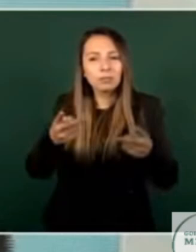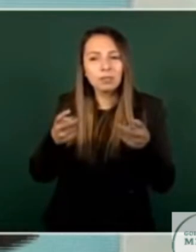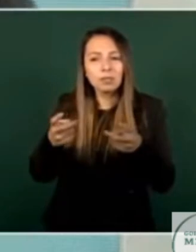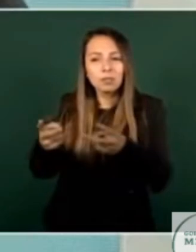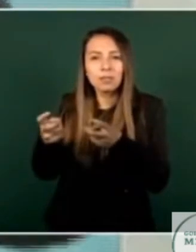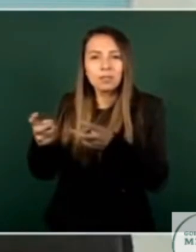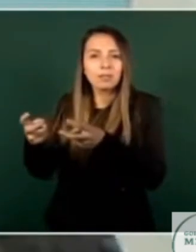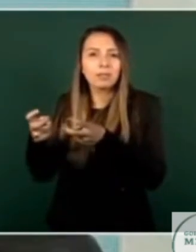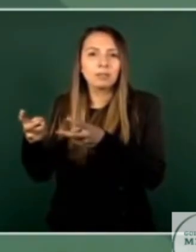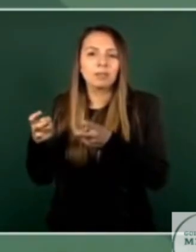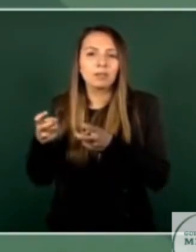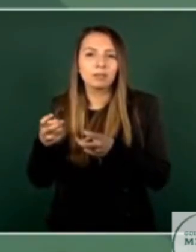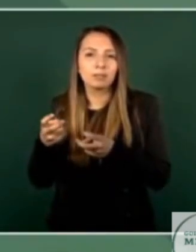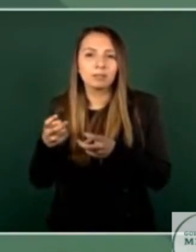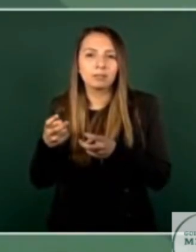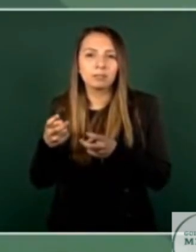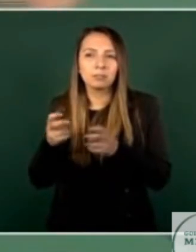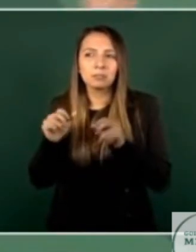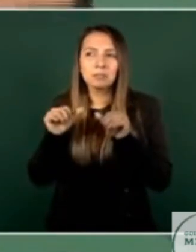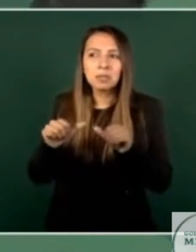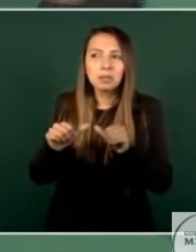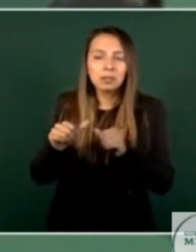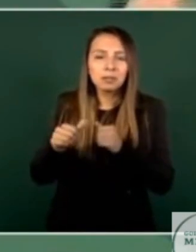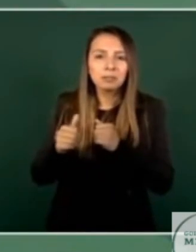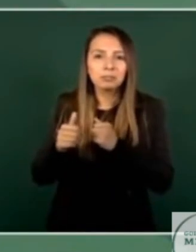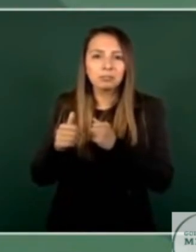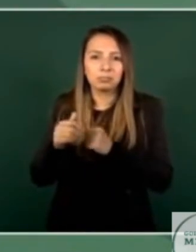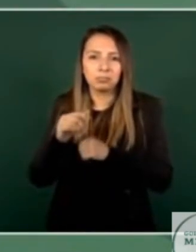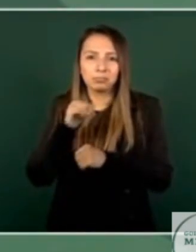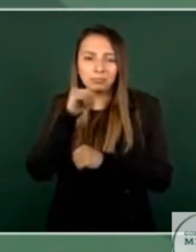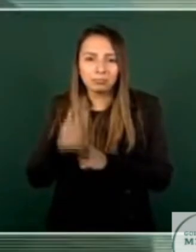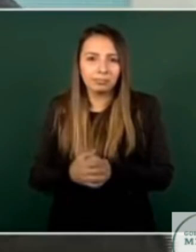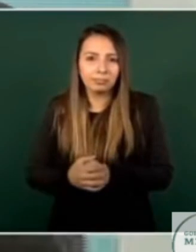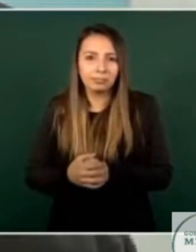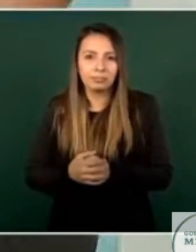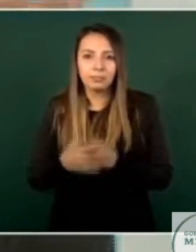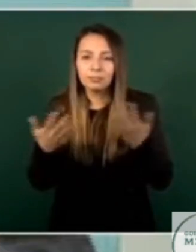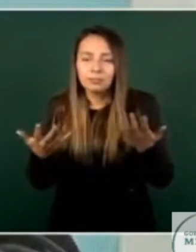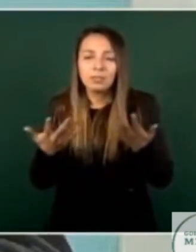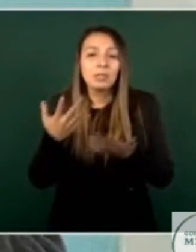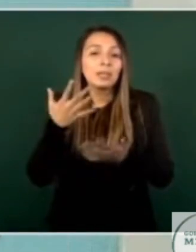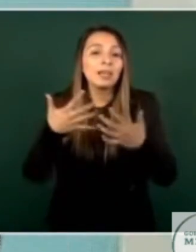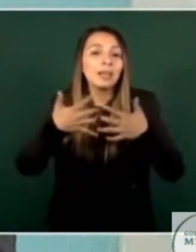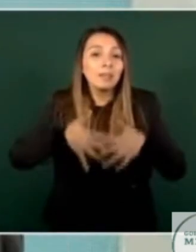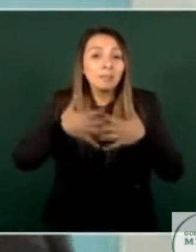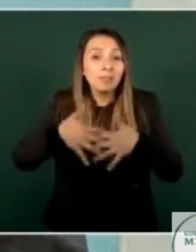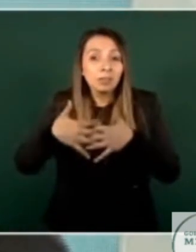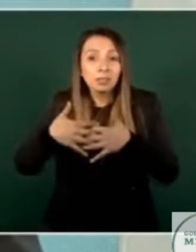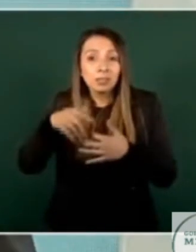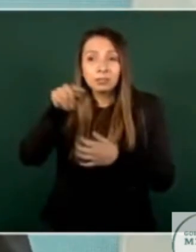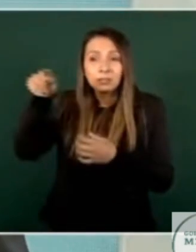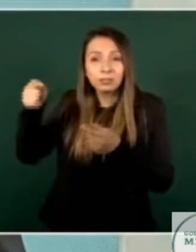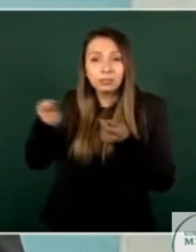con impunidad bueno las empresas no sólo dominan